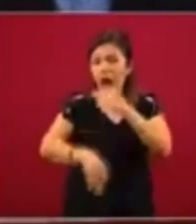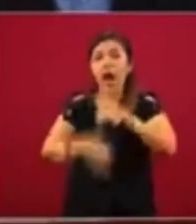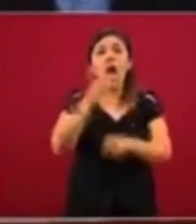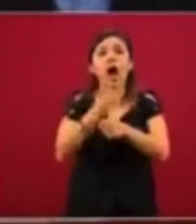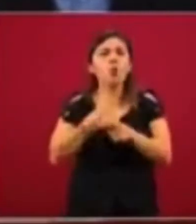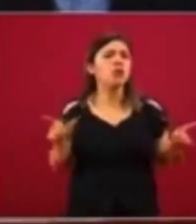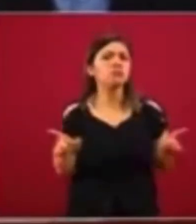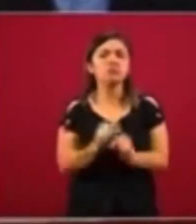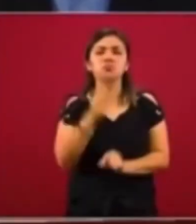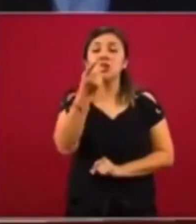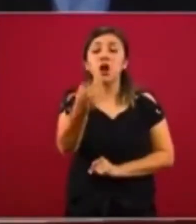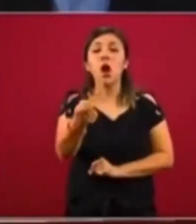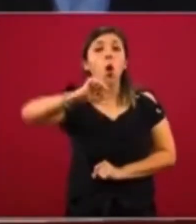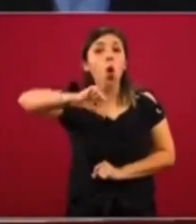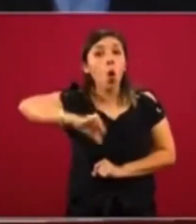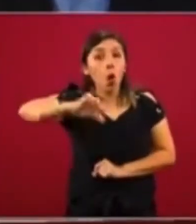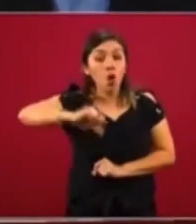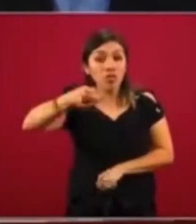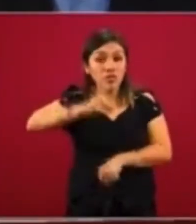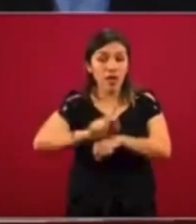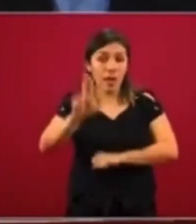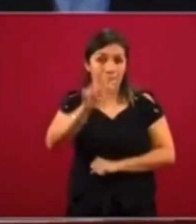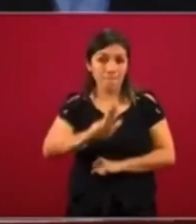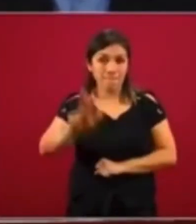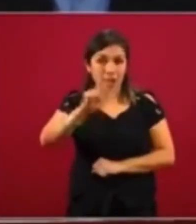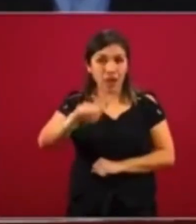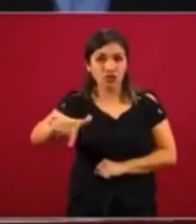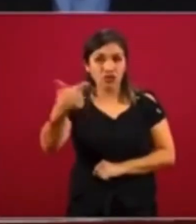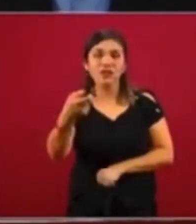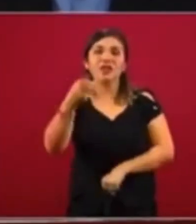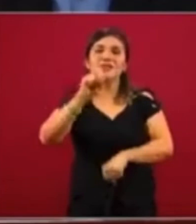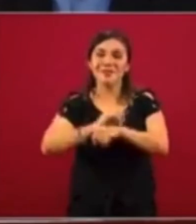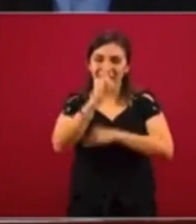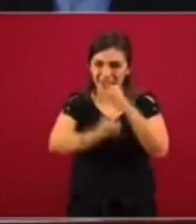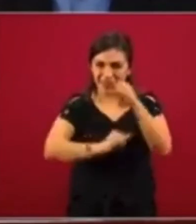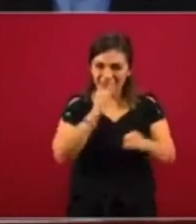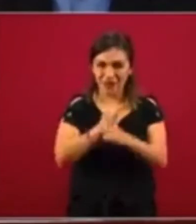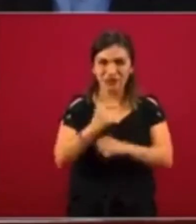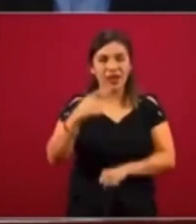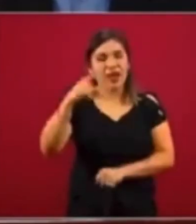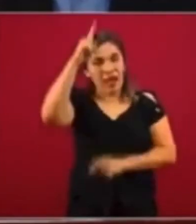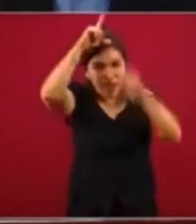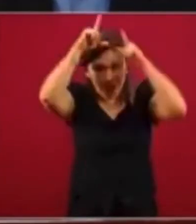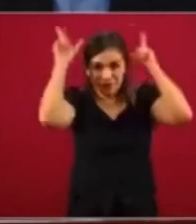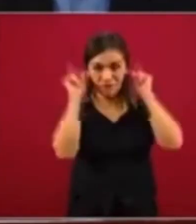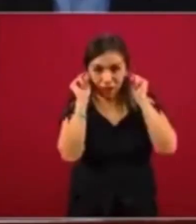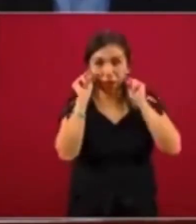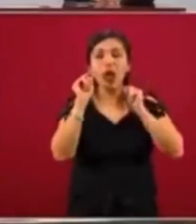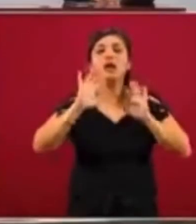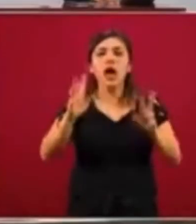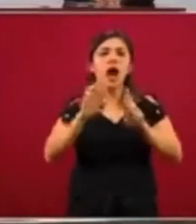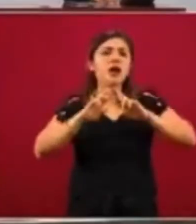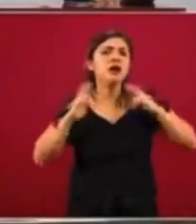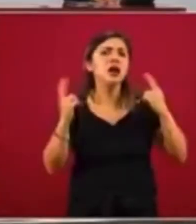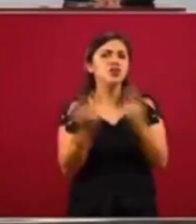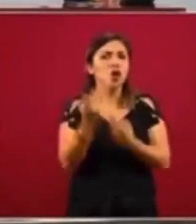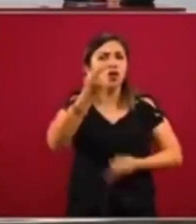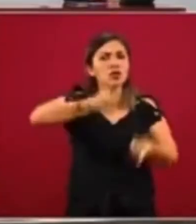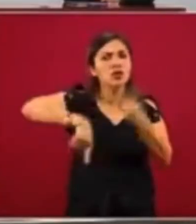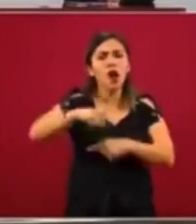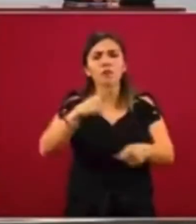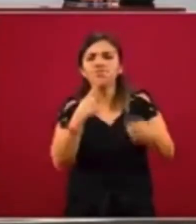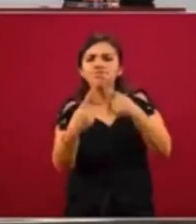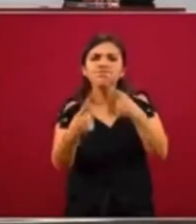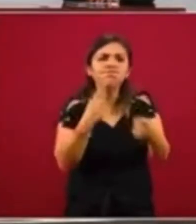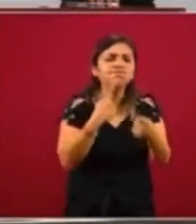es que hoy, martes 12, Día Internacional de las Enfermeras, se reunió el Consejo de Salubridad General para